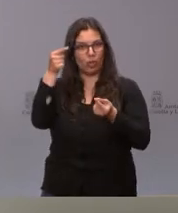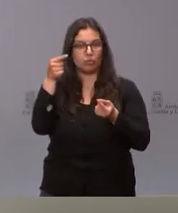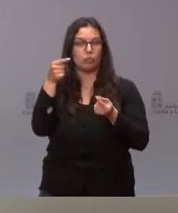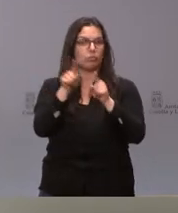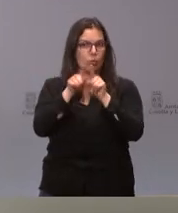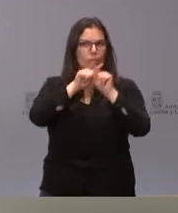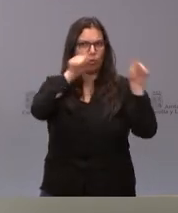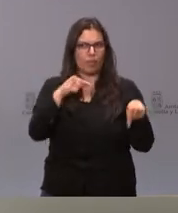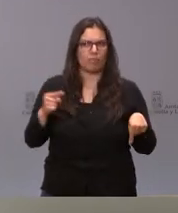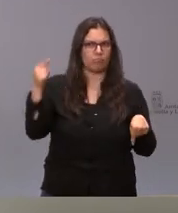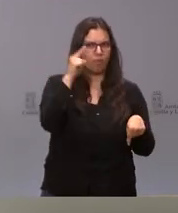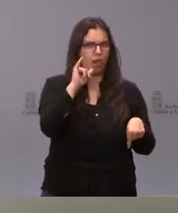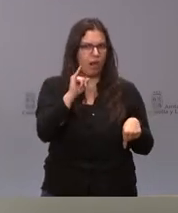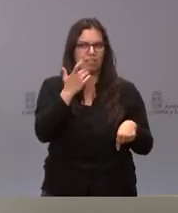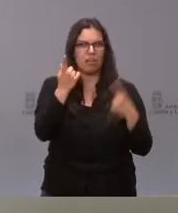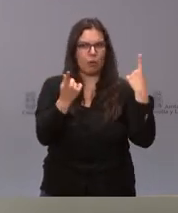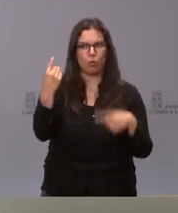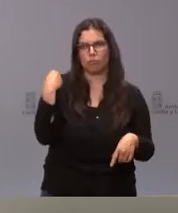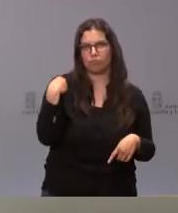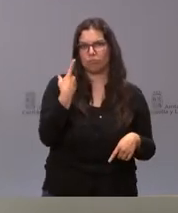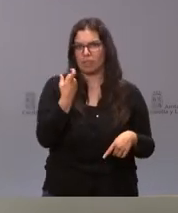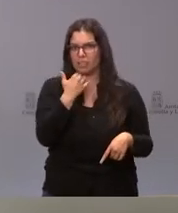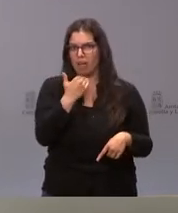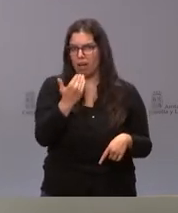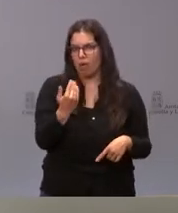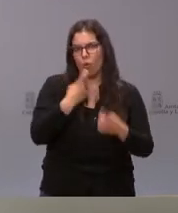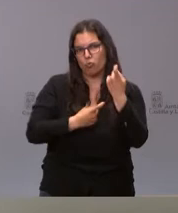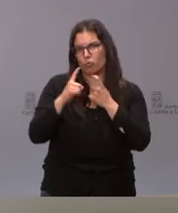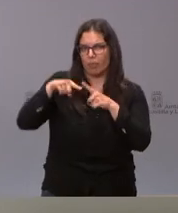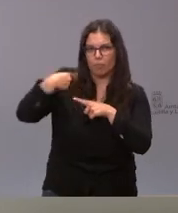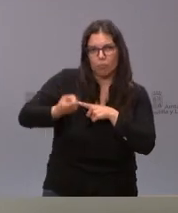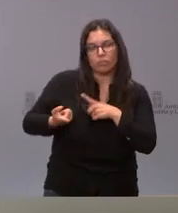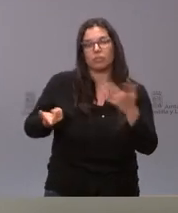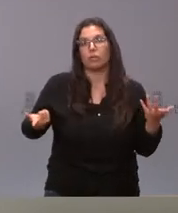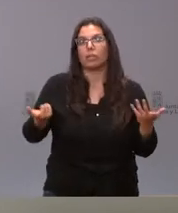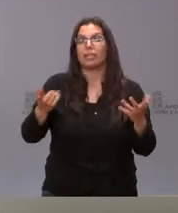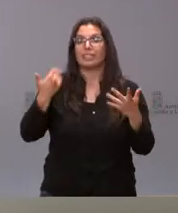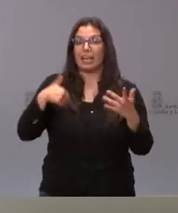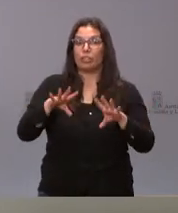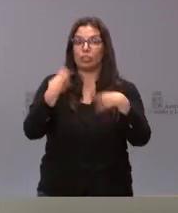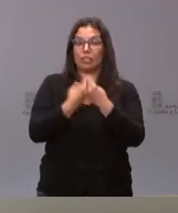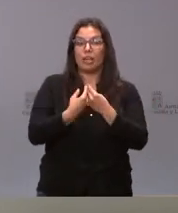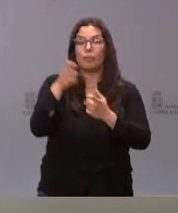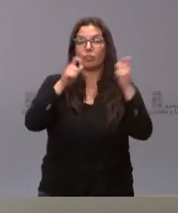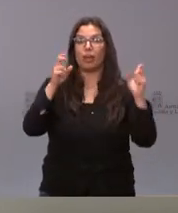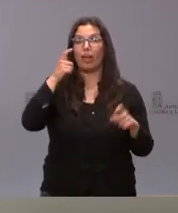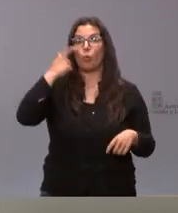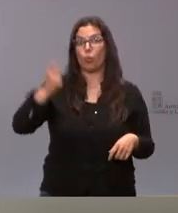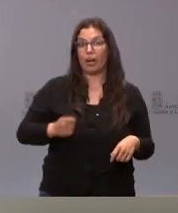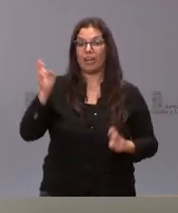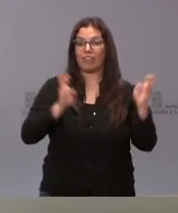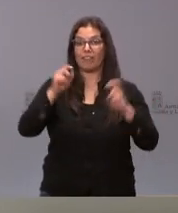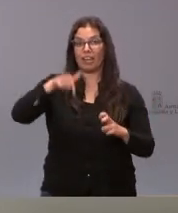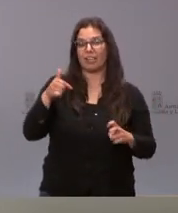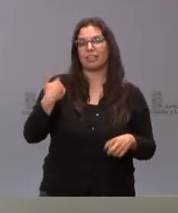datos provincializados por si alguna persona estima oportuno disponerlo o consultarlo posteriormente por tanto ya son más de 3.000 los ucranianos entre nosotros